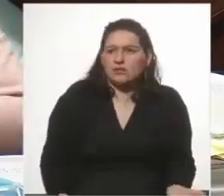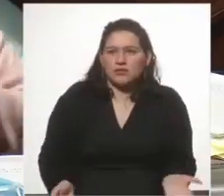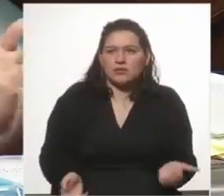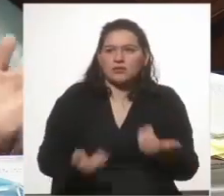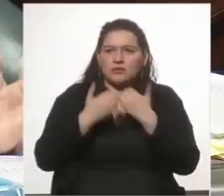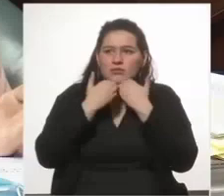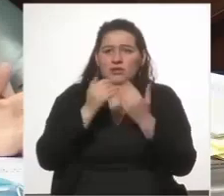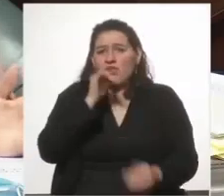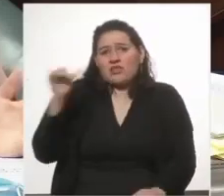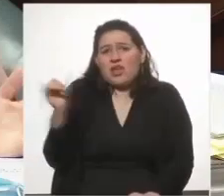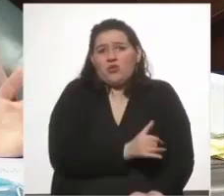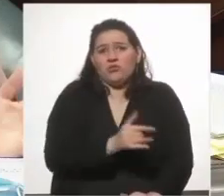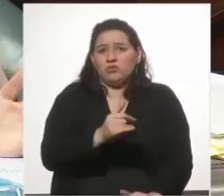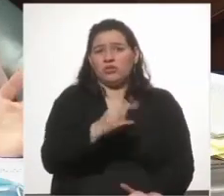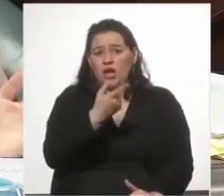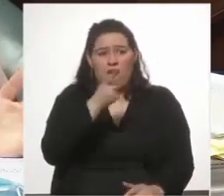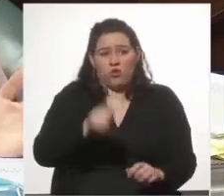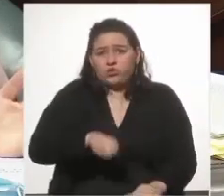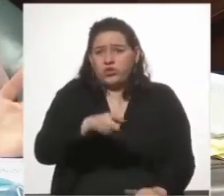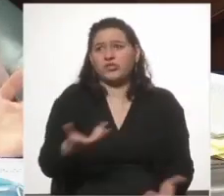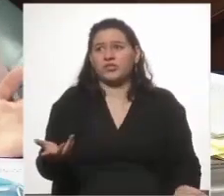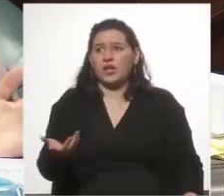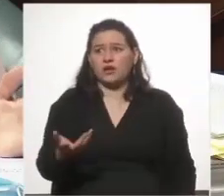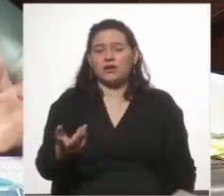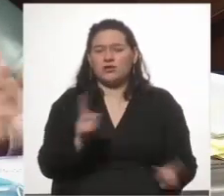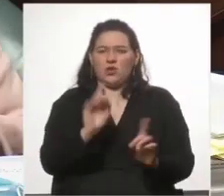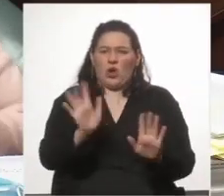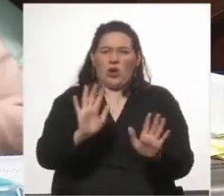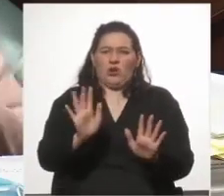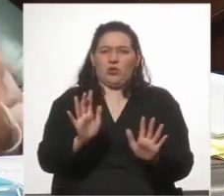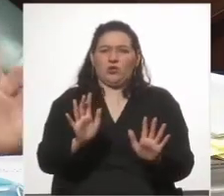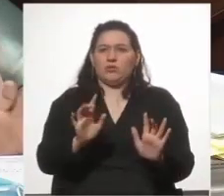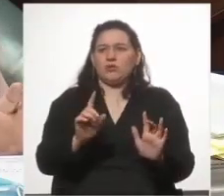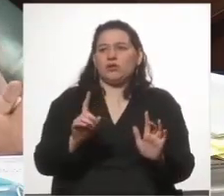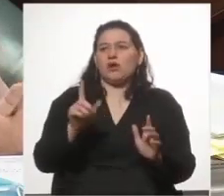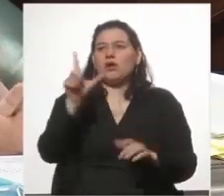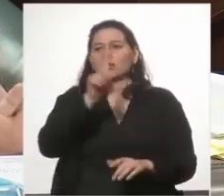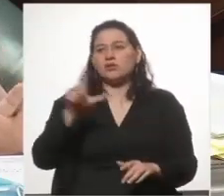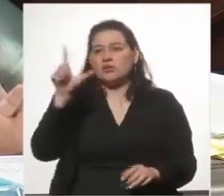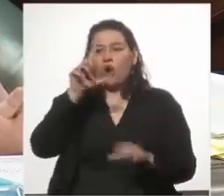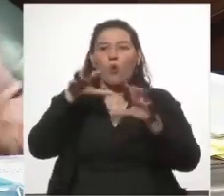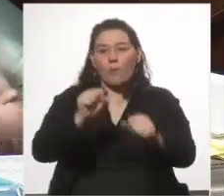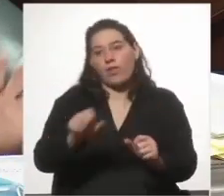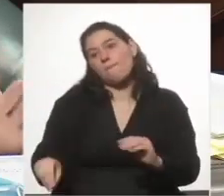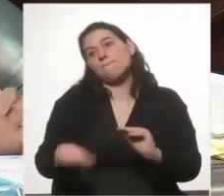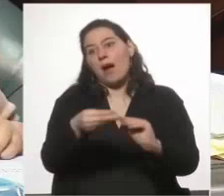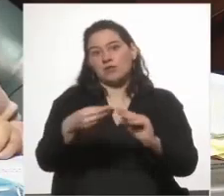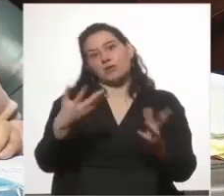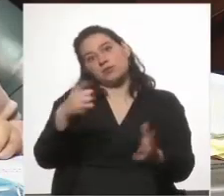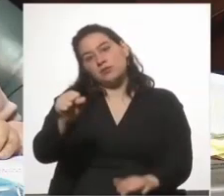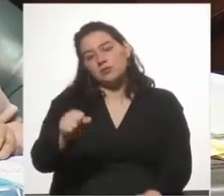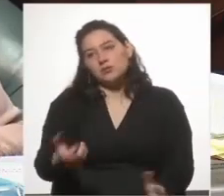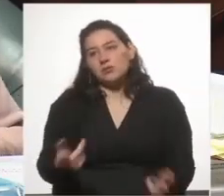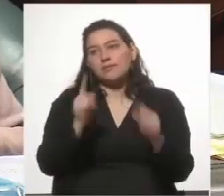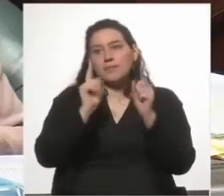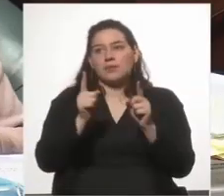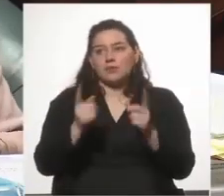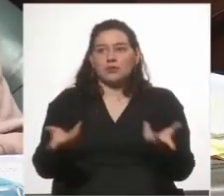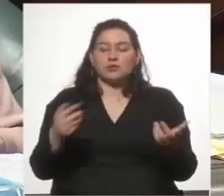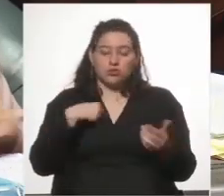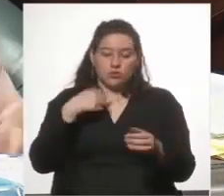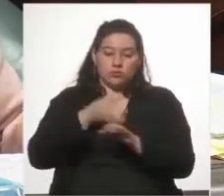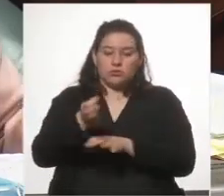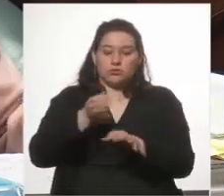vayan a hacer la denuncia a la justicia. No, no. Estaba desocupado además, encima, donde él daba clase.